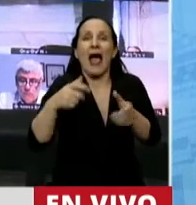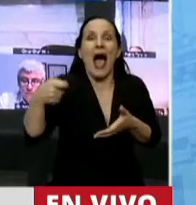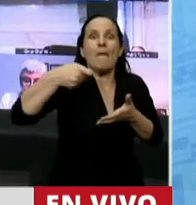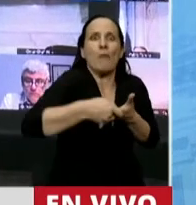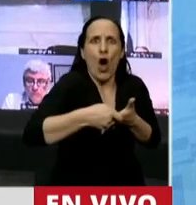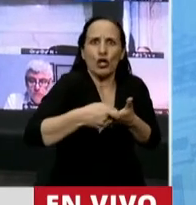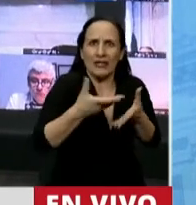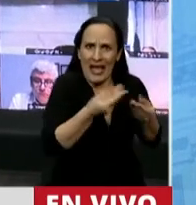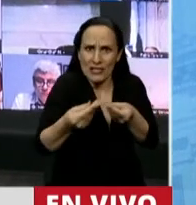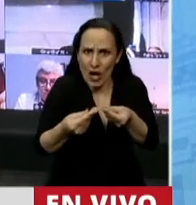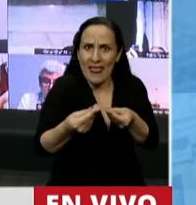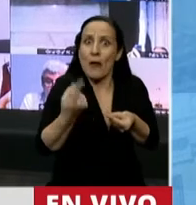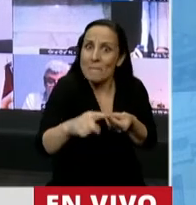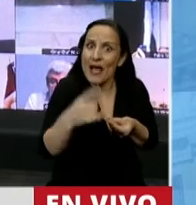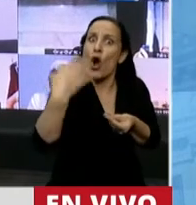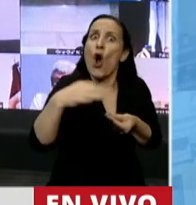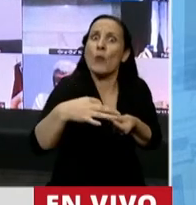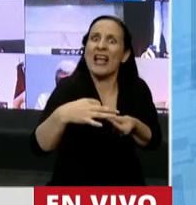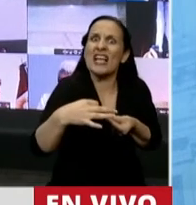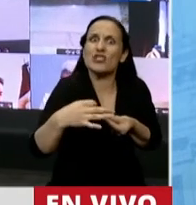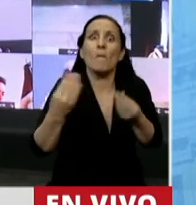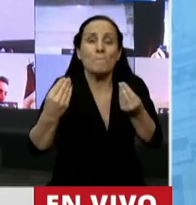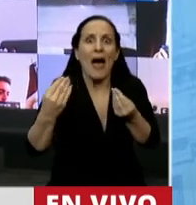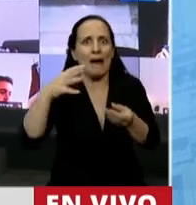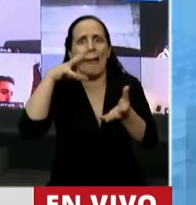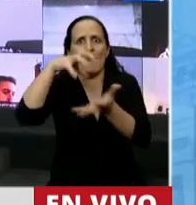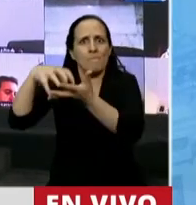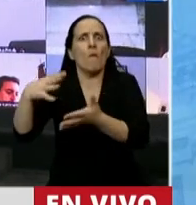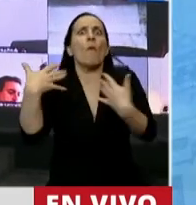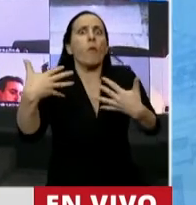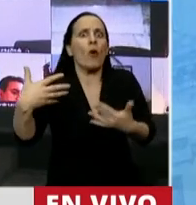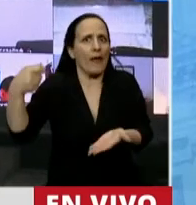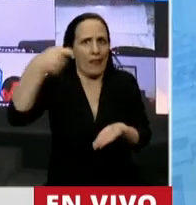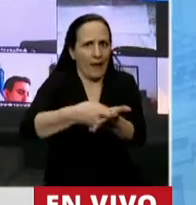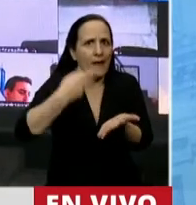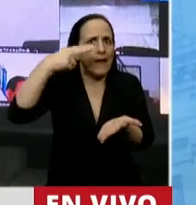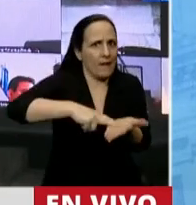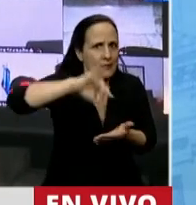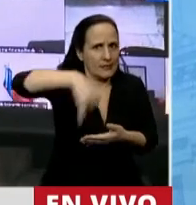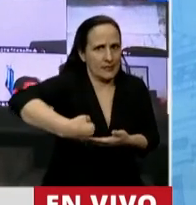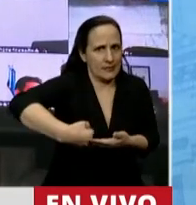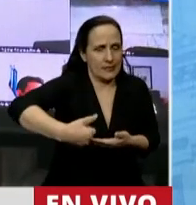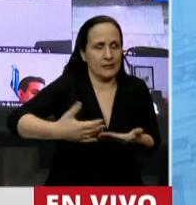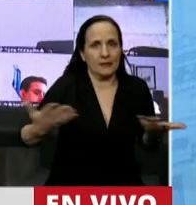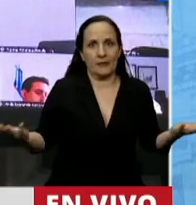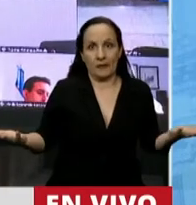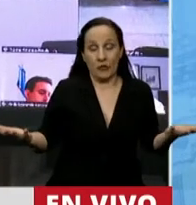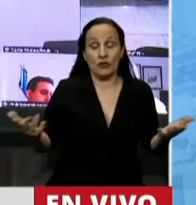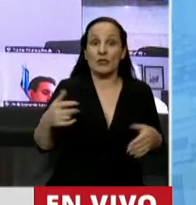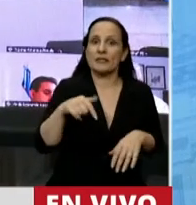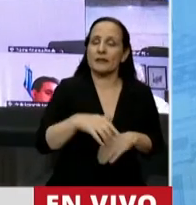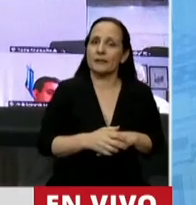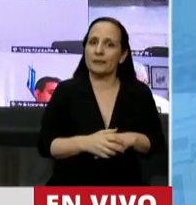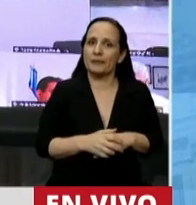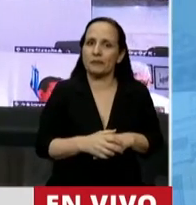sobre aquellos sectores que tienen capacidad contributiva en la República Argentina. Así que, con